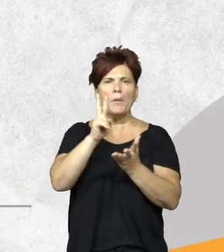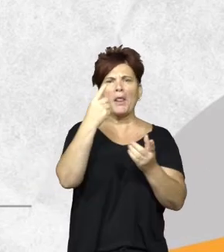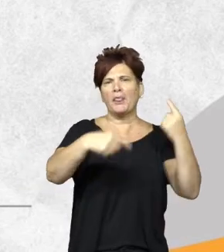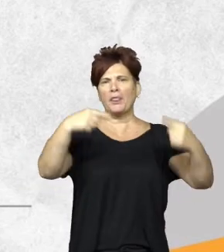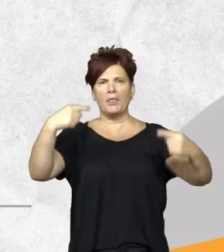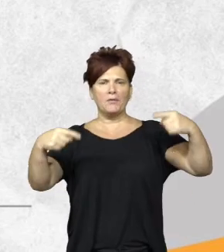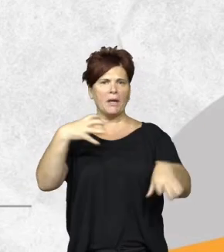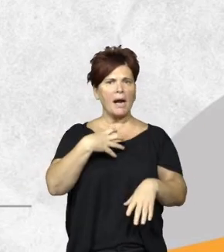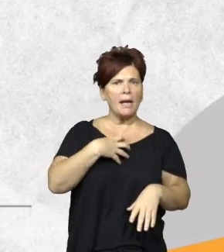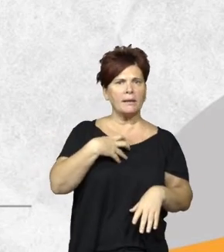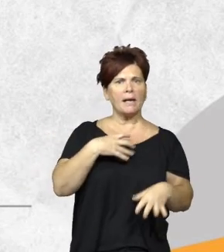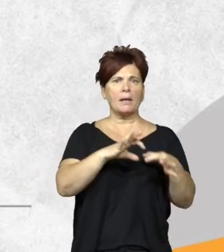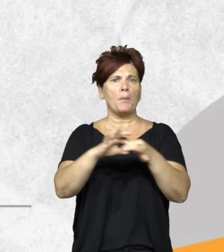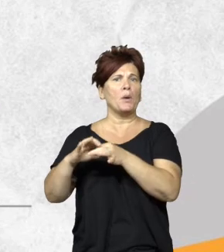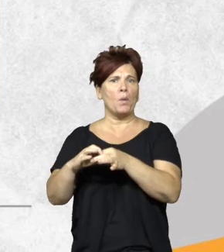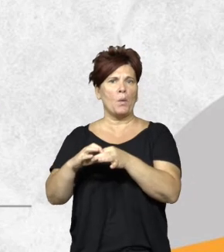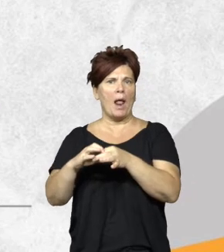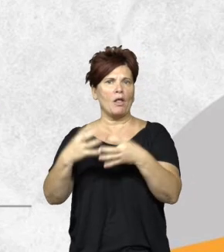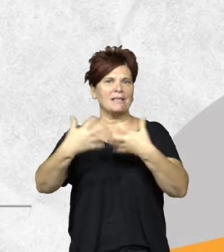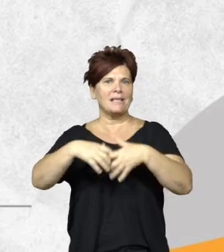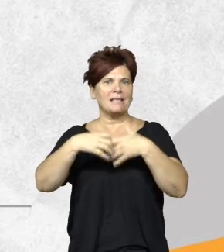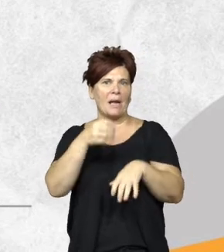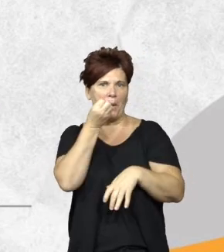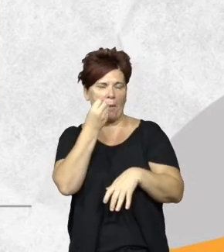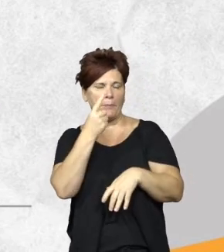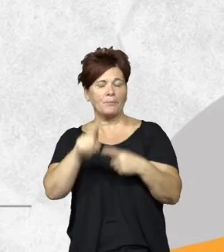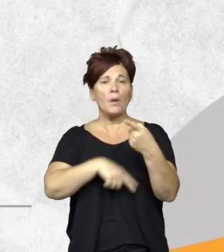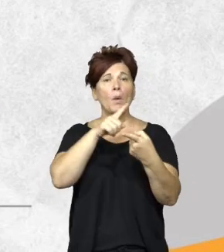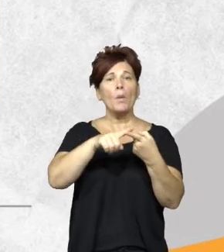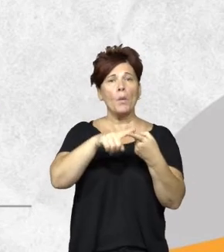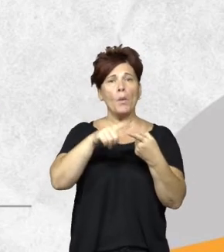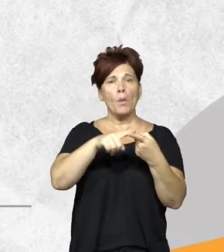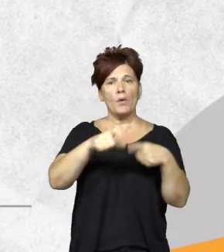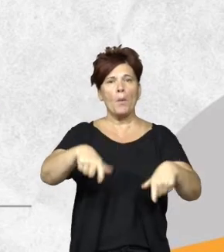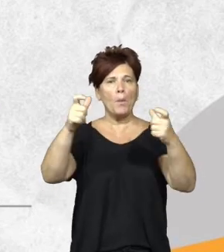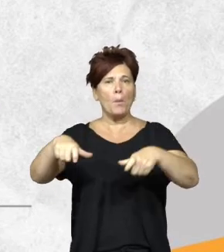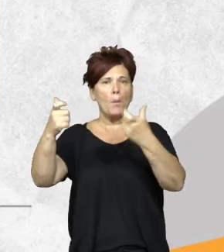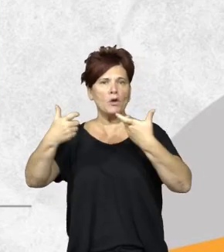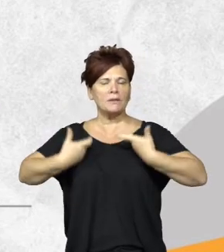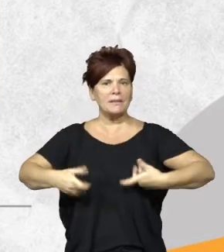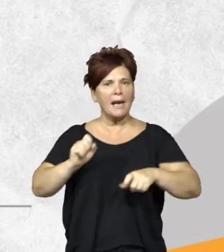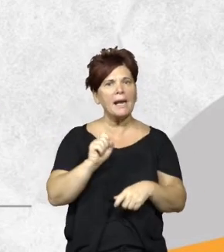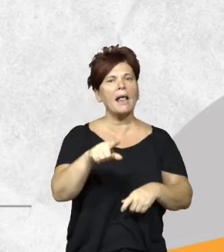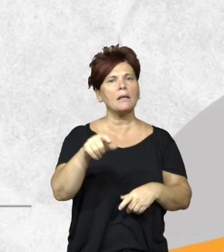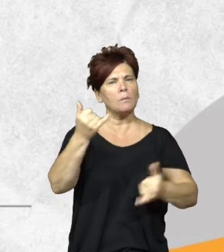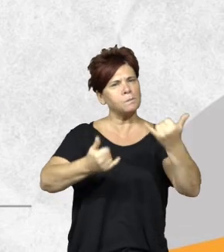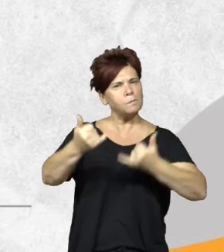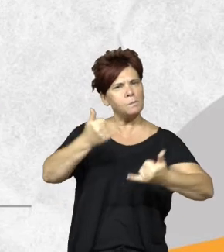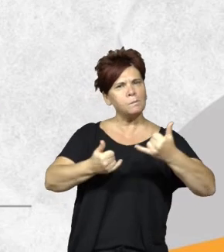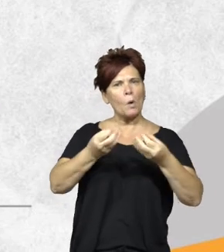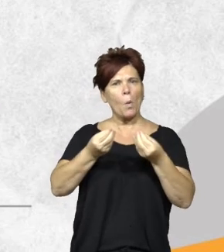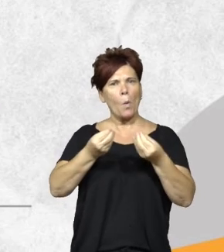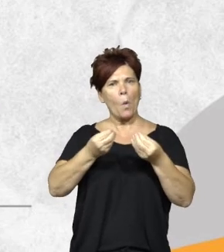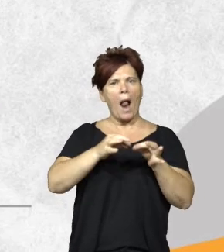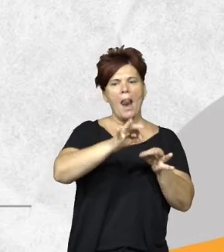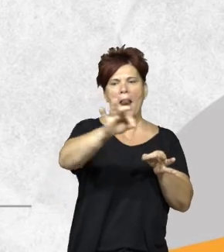es información sobre estos ecosistemas uno de ellos es el monitoreo de los bosques nativos que nos informa acerca de la extensión